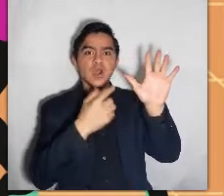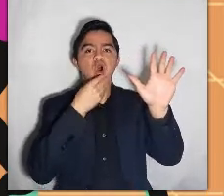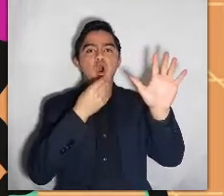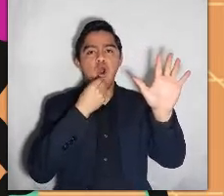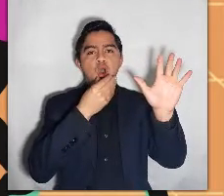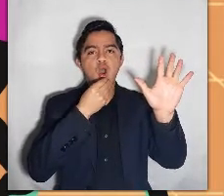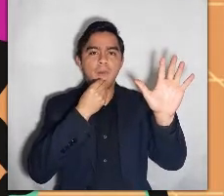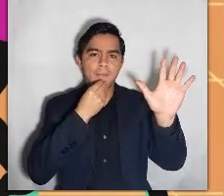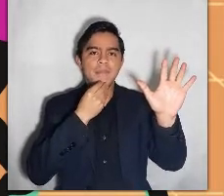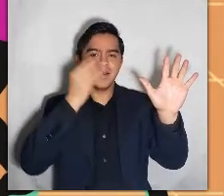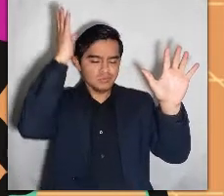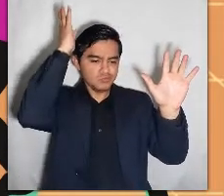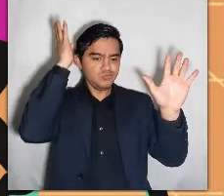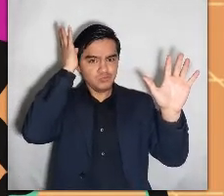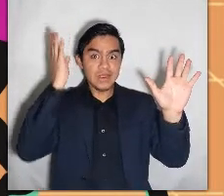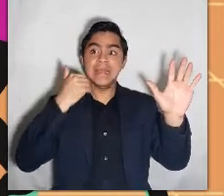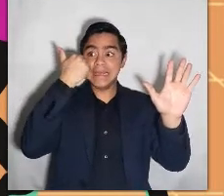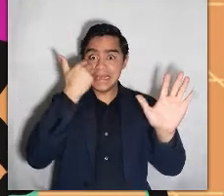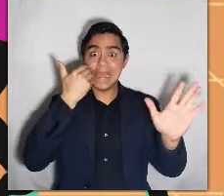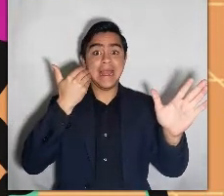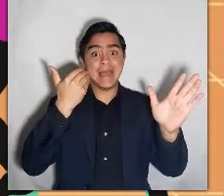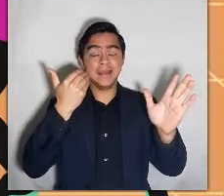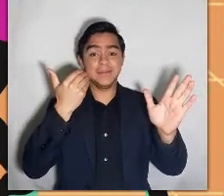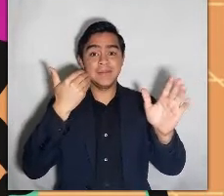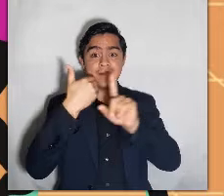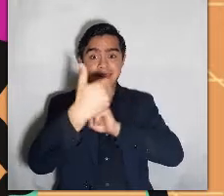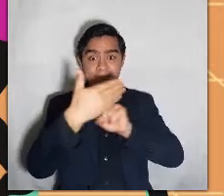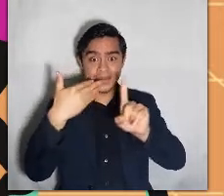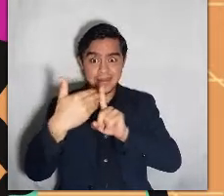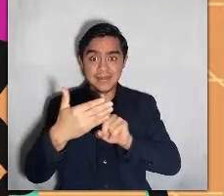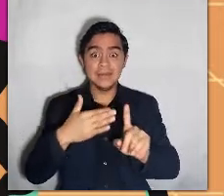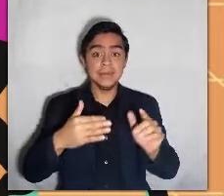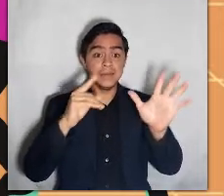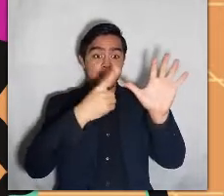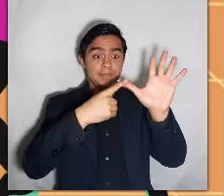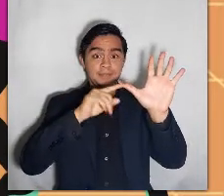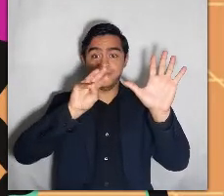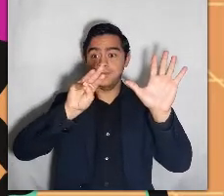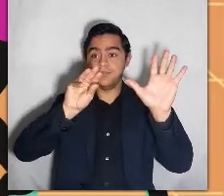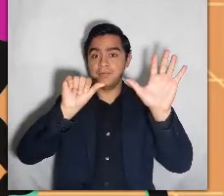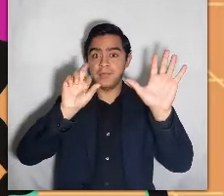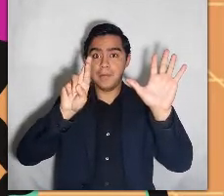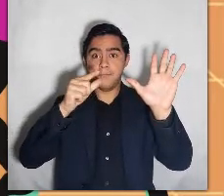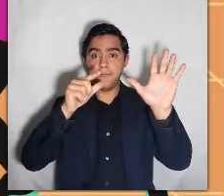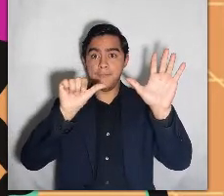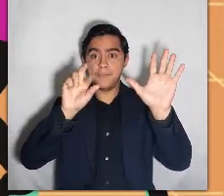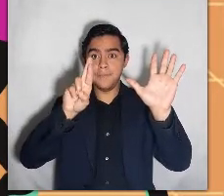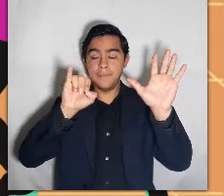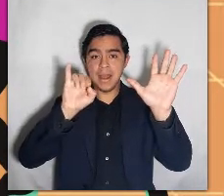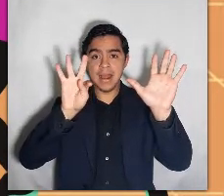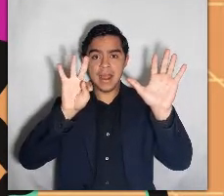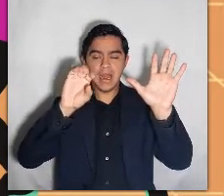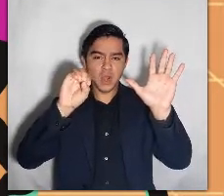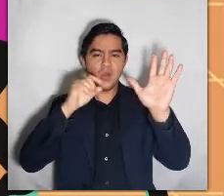príncipes quedaron cinco deseosos por enamorar a Carlota. El primero se llamaba